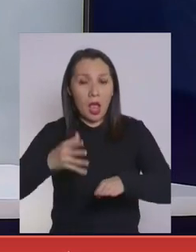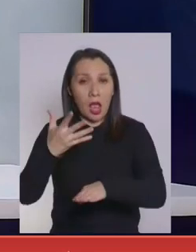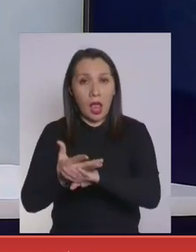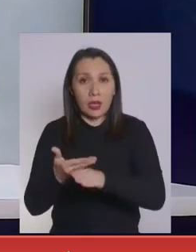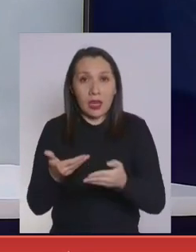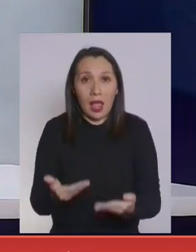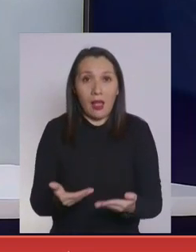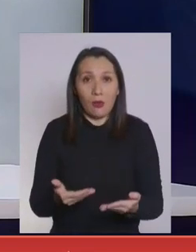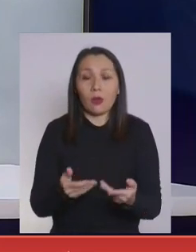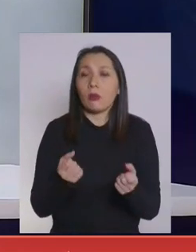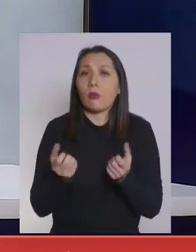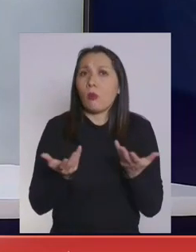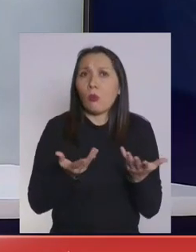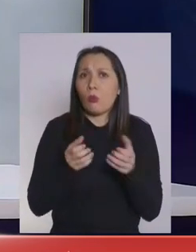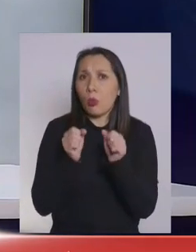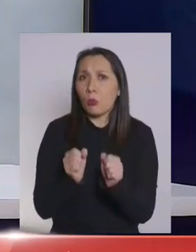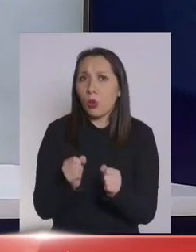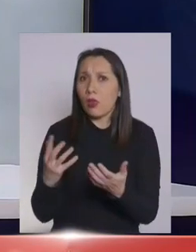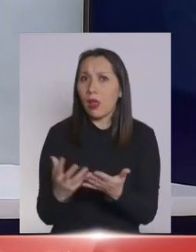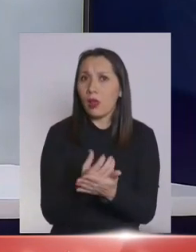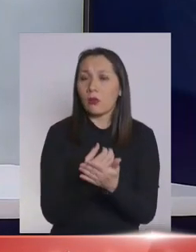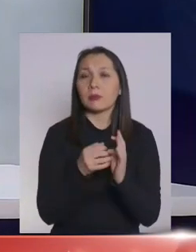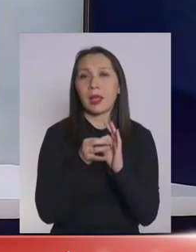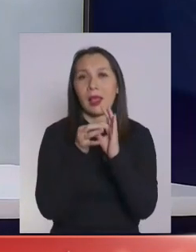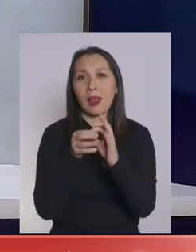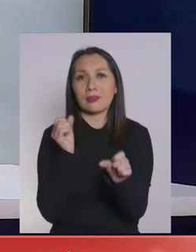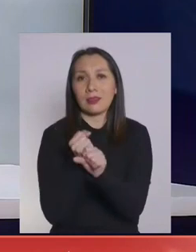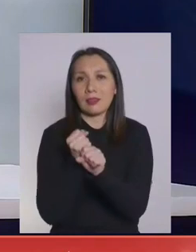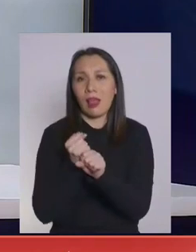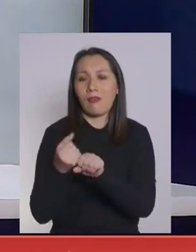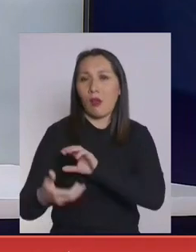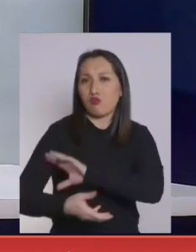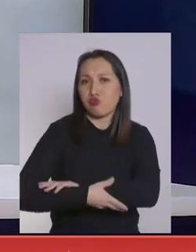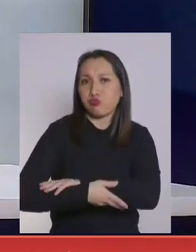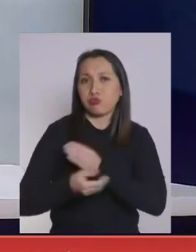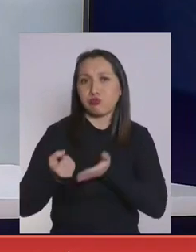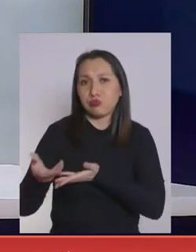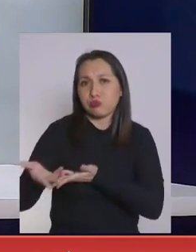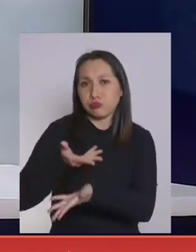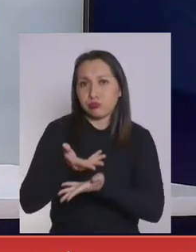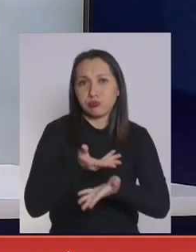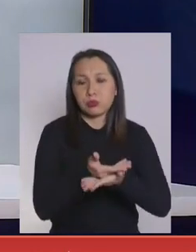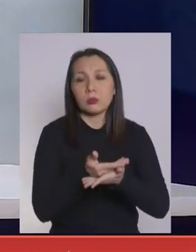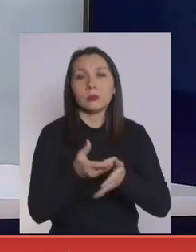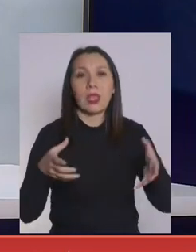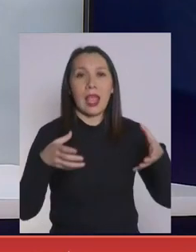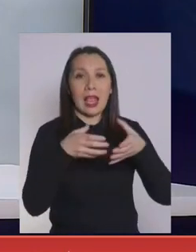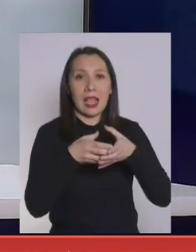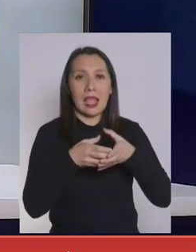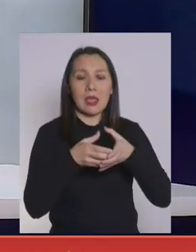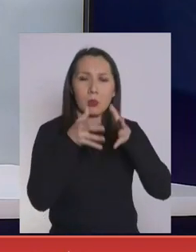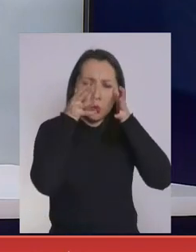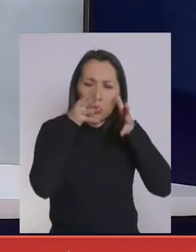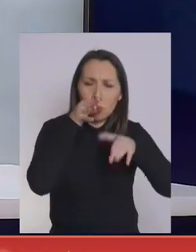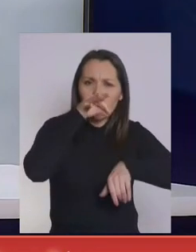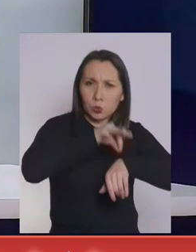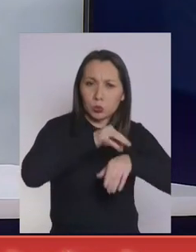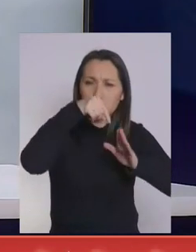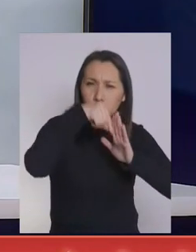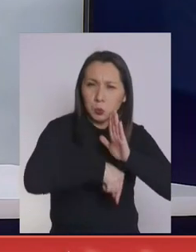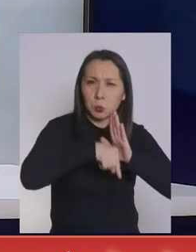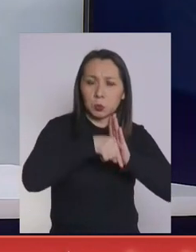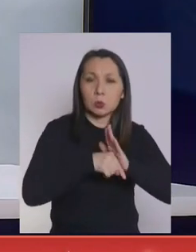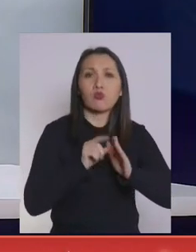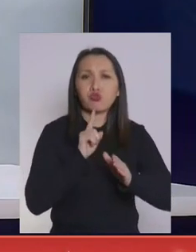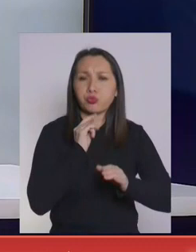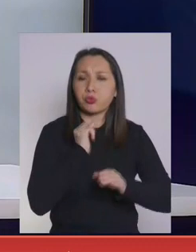al día de hoy, fue posible gracias al trabajo conjunto, a la colaboración entre los equipos de intensivistas, que están